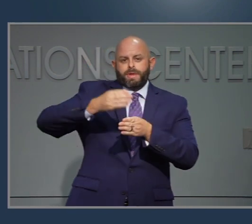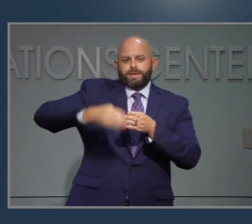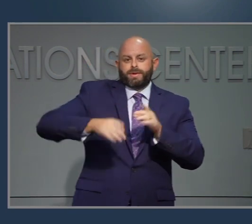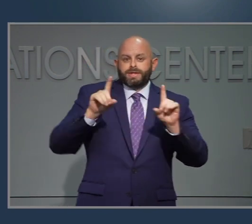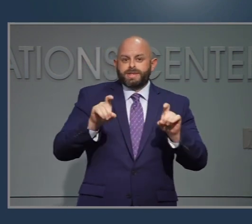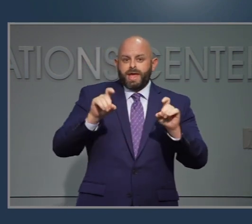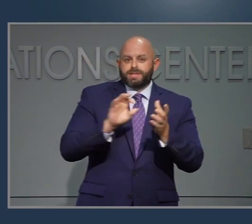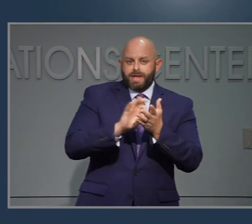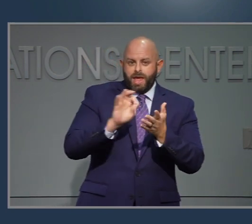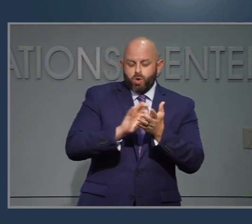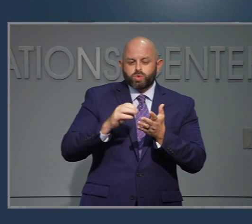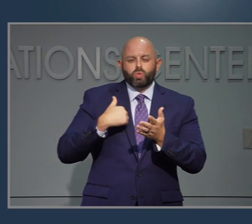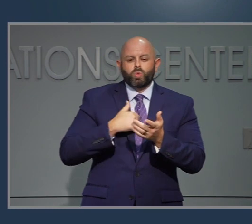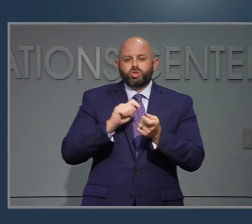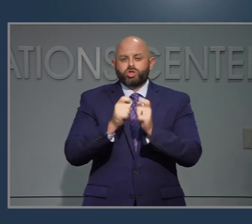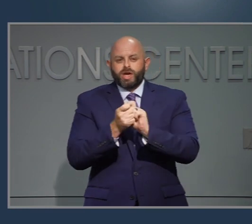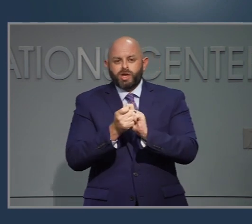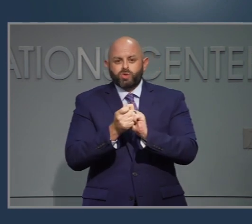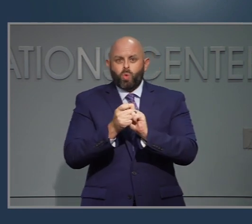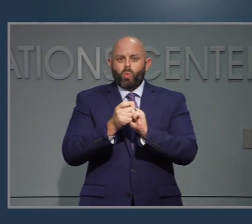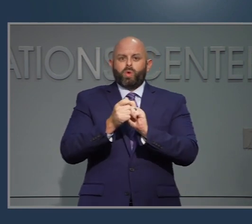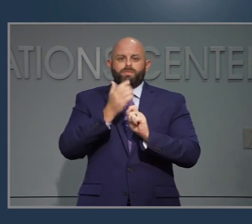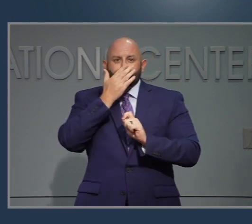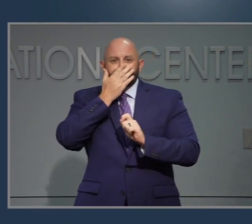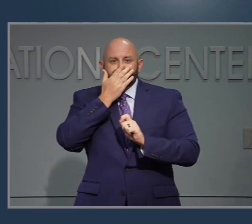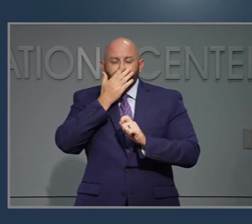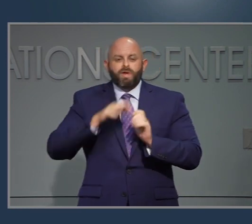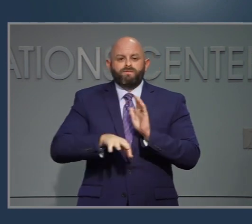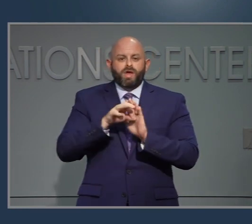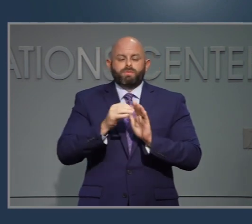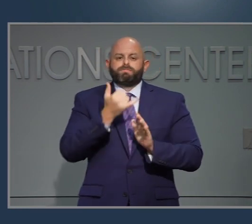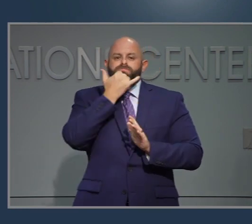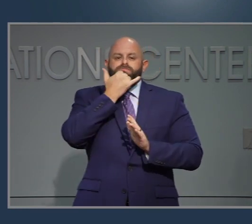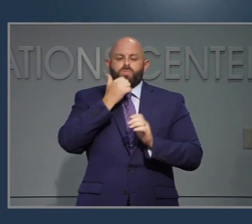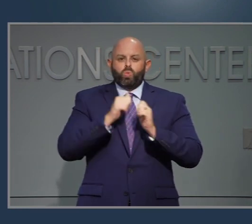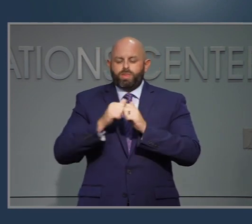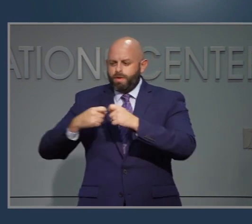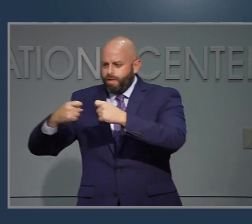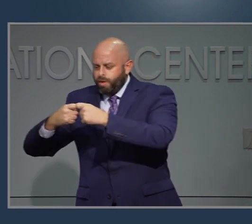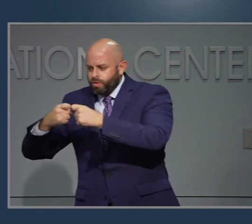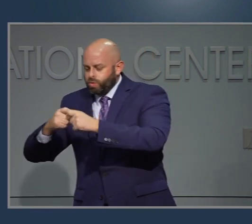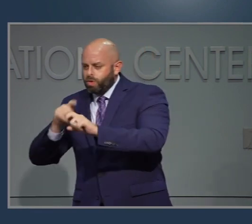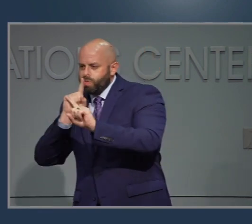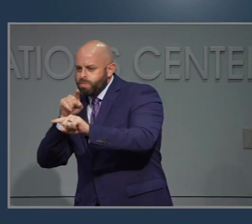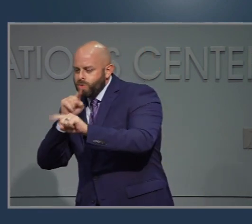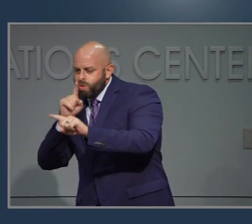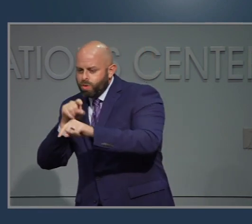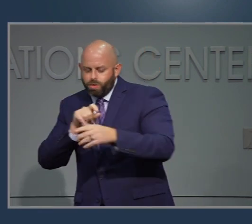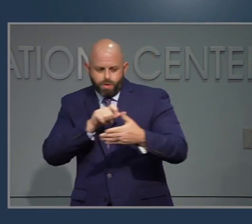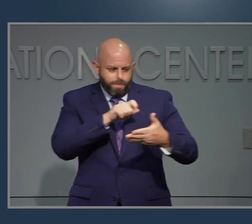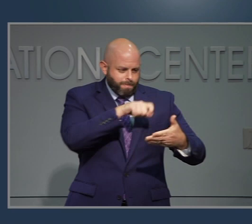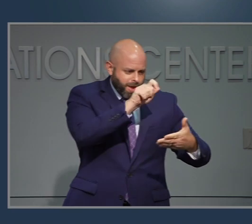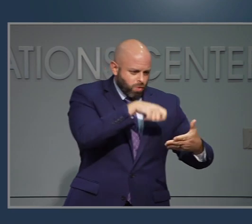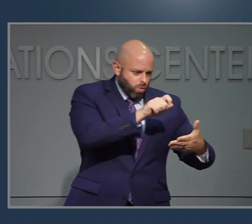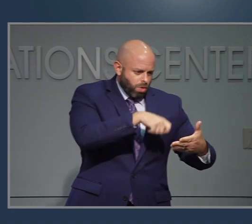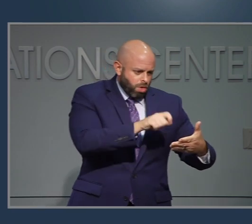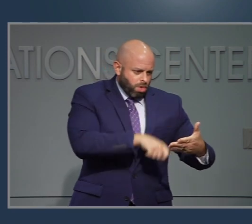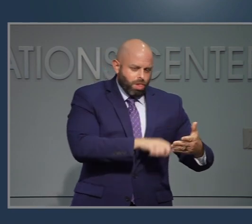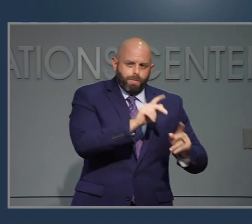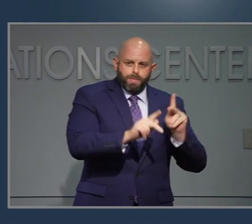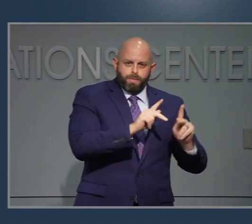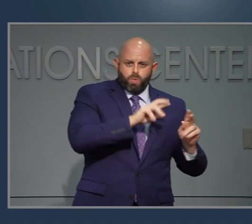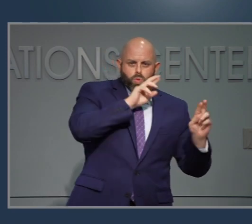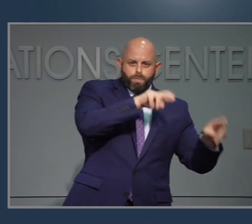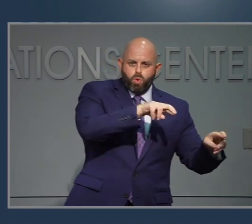completadas en el estado después de haber descubierto una discrepancia entre el reporte manual y